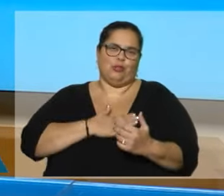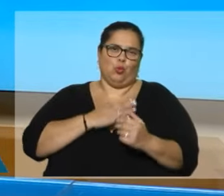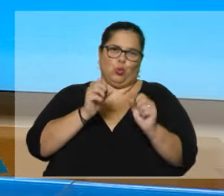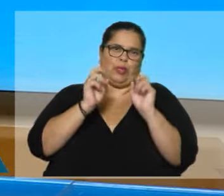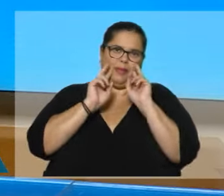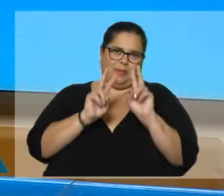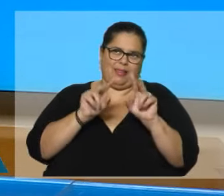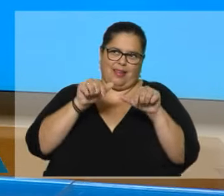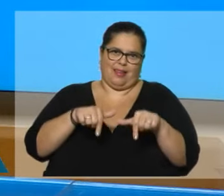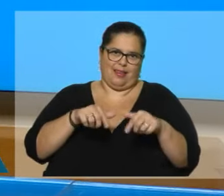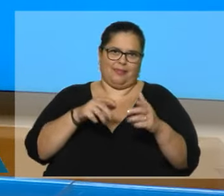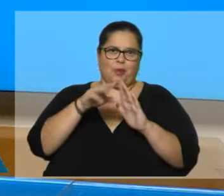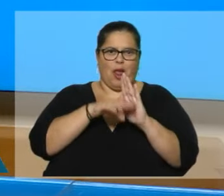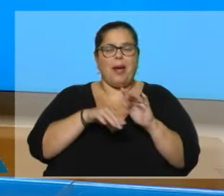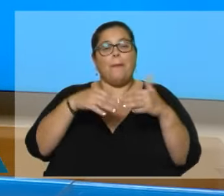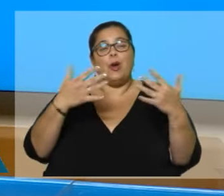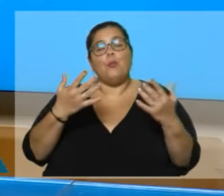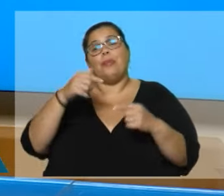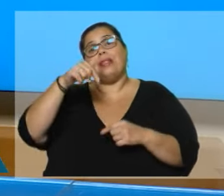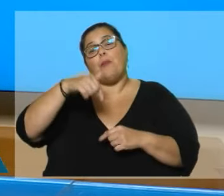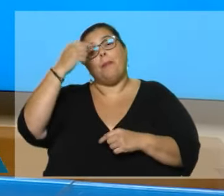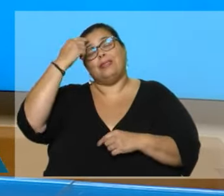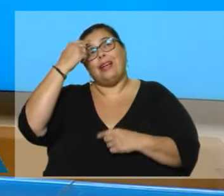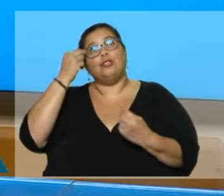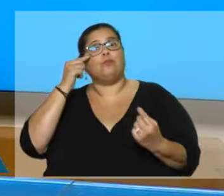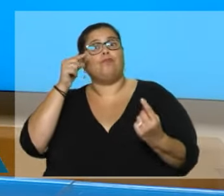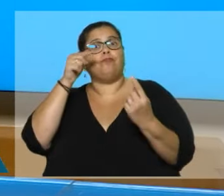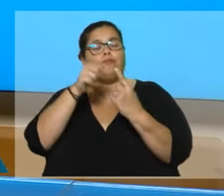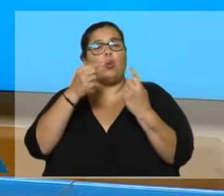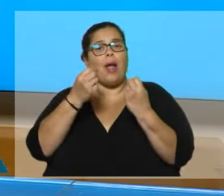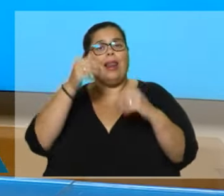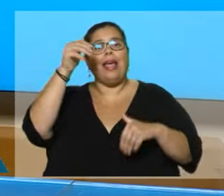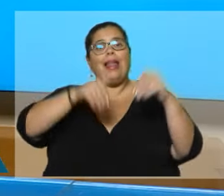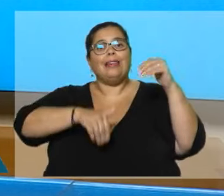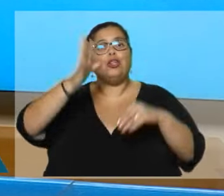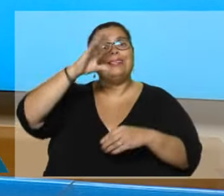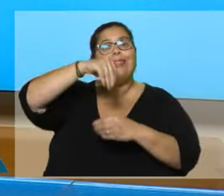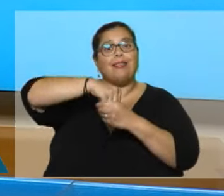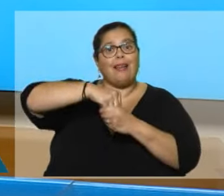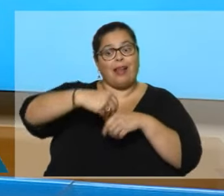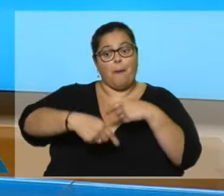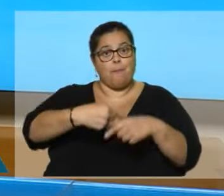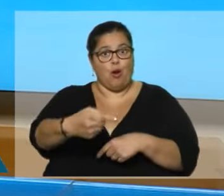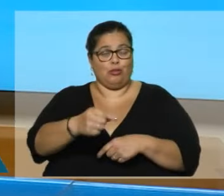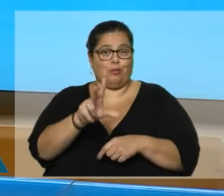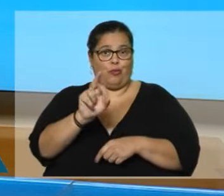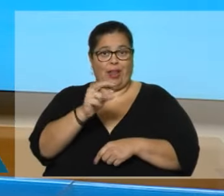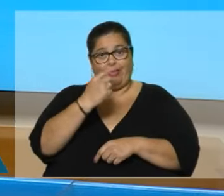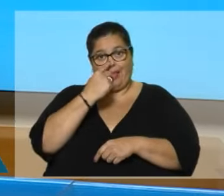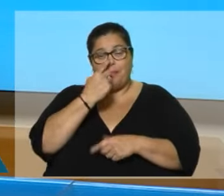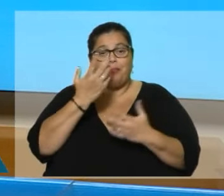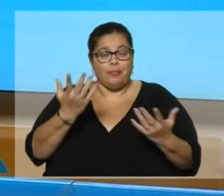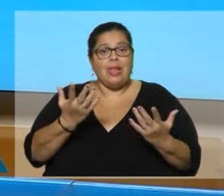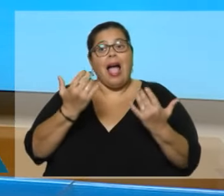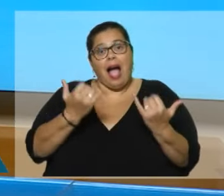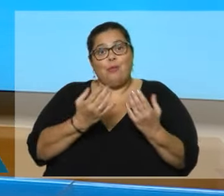Saben, estamos en este ciclo pensando, mirando a las elecciones internas. Son varios los partidos, ustedes ya lo saben, y son varios los candidatos.